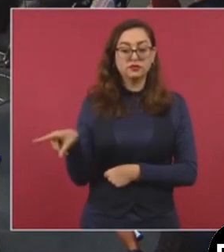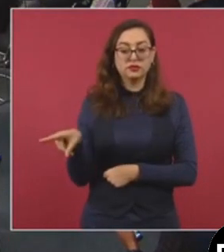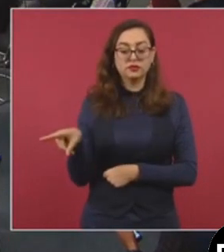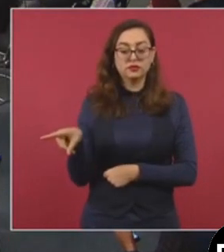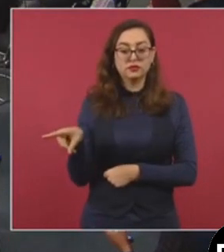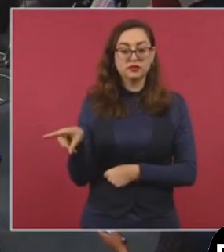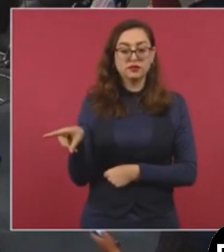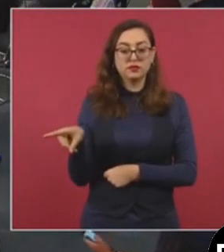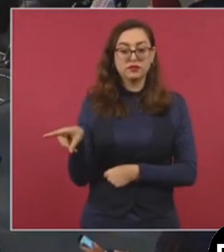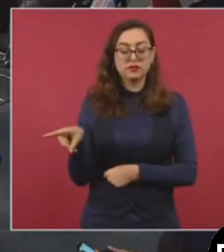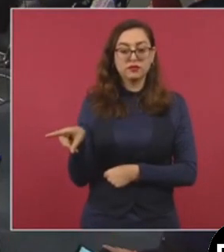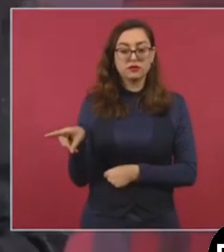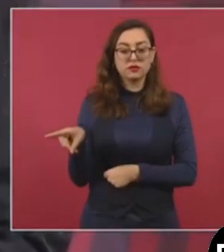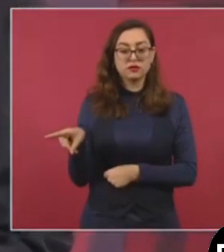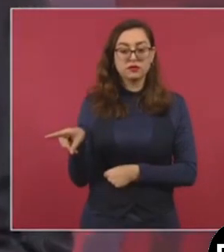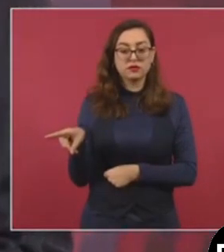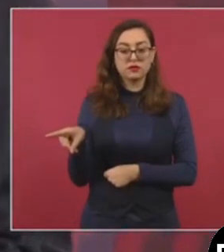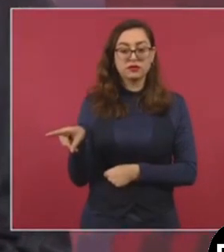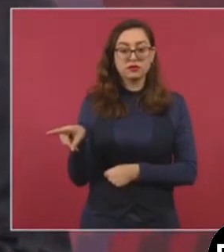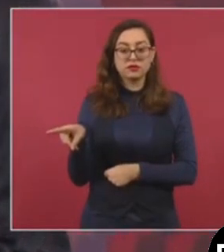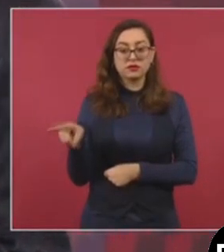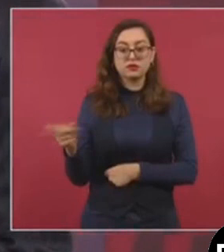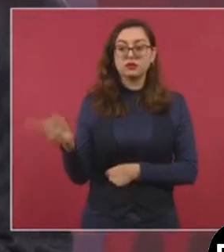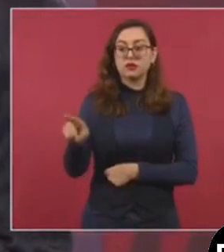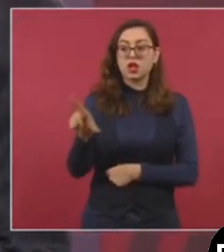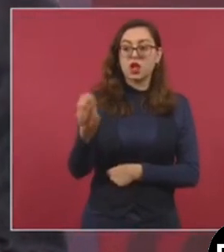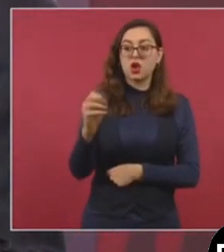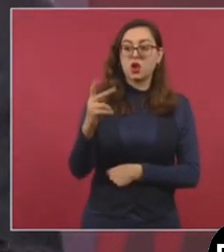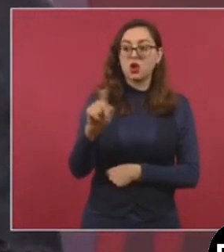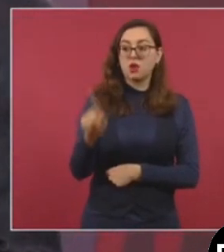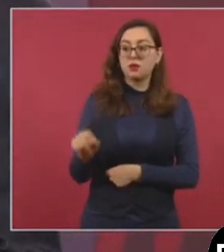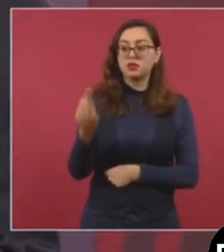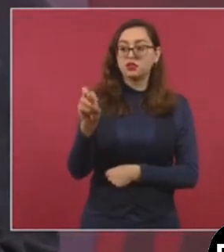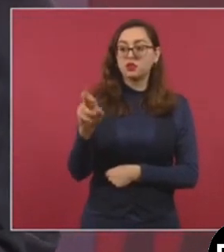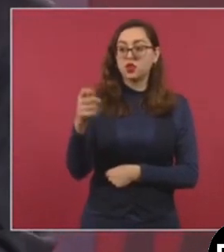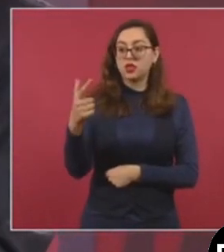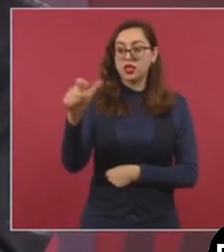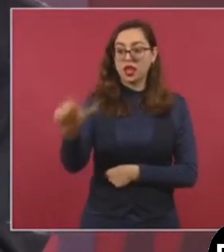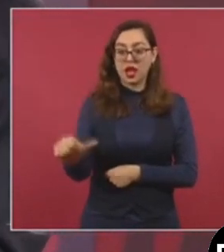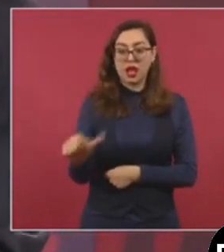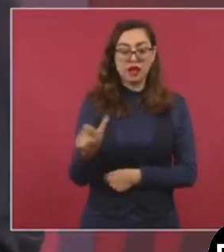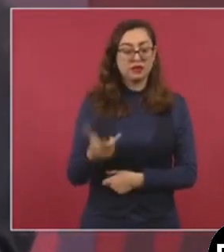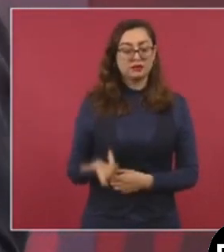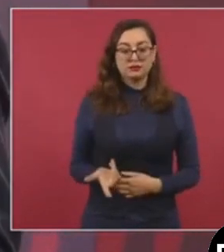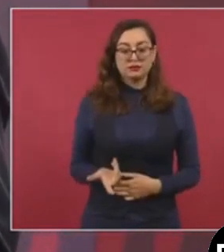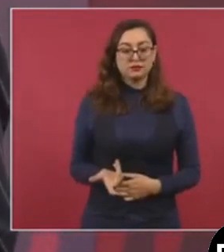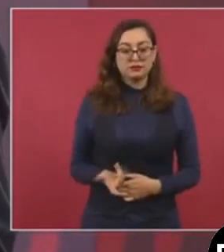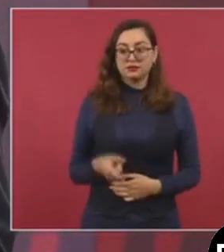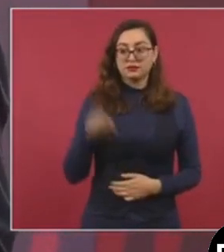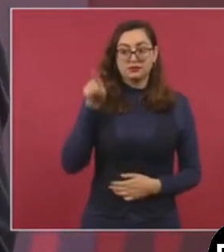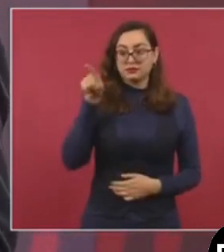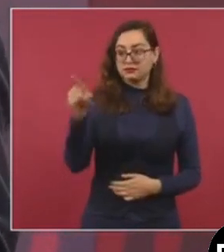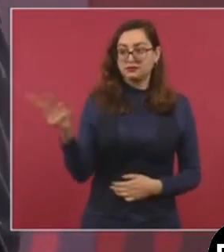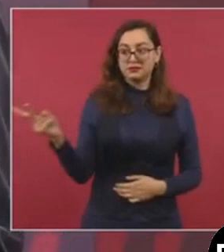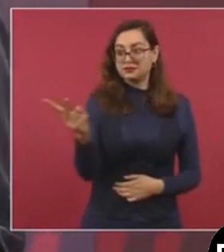y nuestro amigo López Dóriga, que no va a bajar el